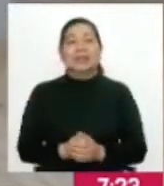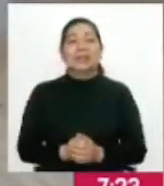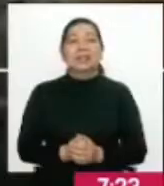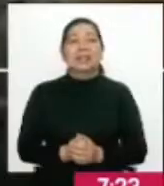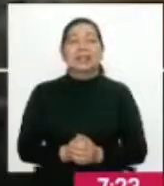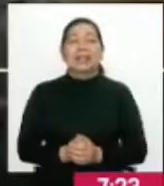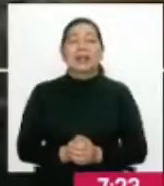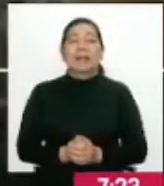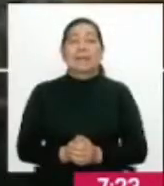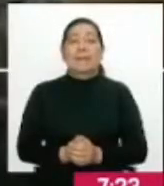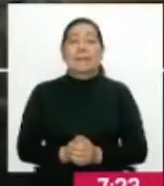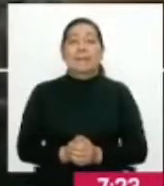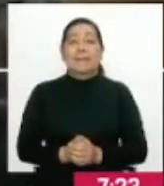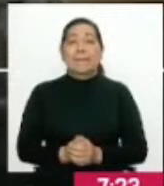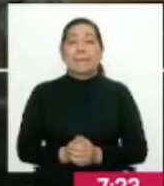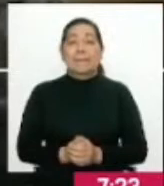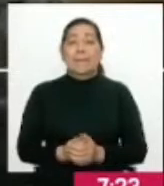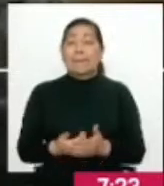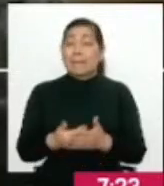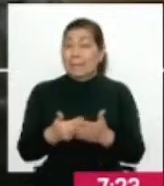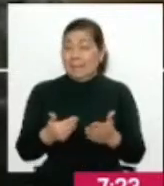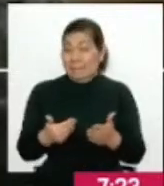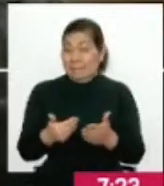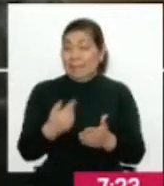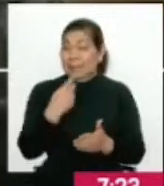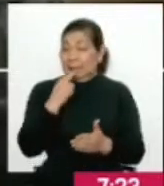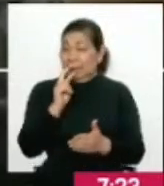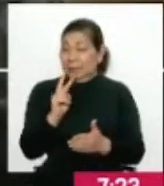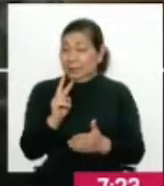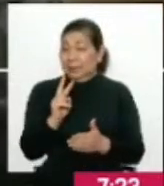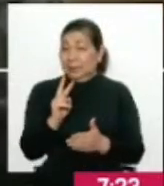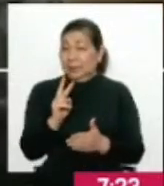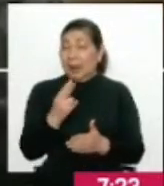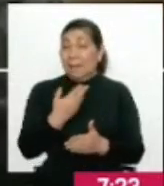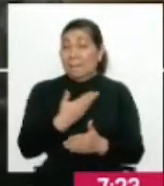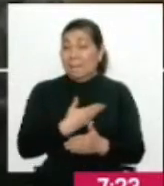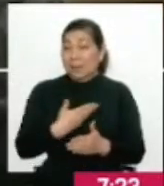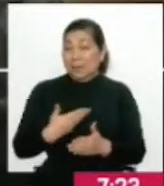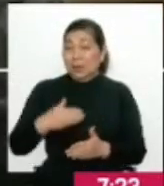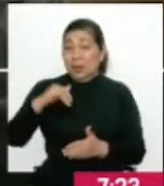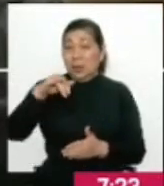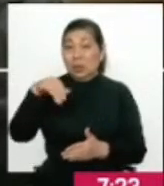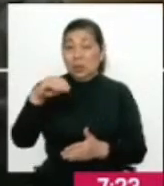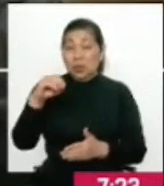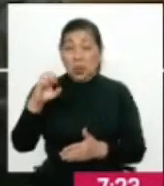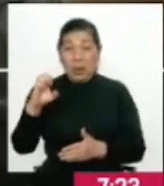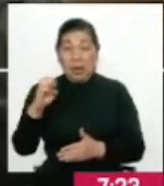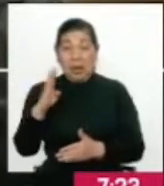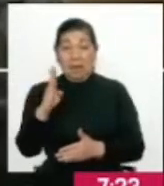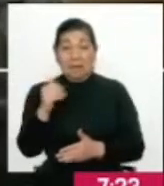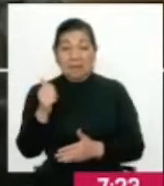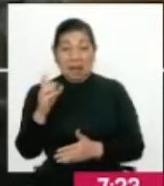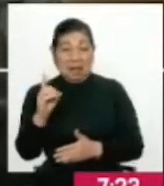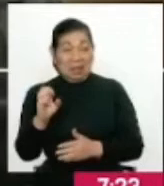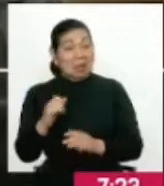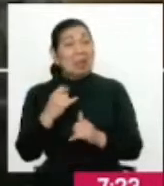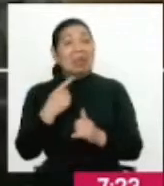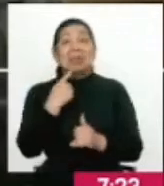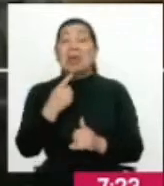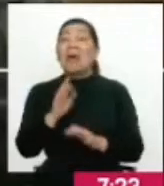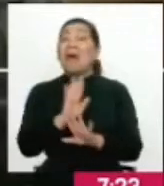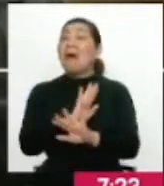A ver, antes de la pausa veíamos imágenes del presidente Joe Biden señalando que la pandemia para él ya había acabado.